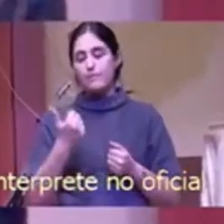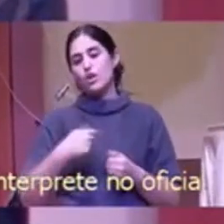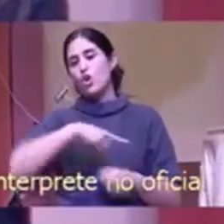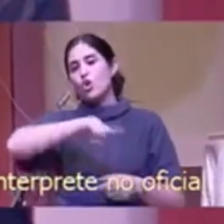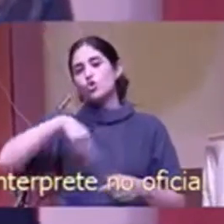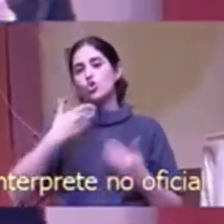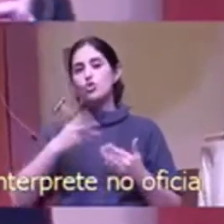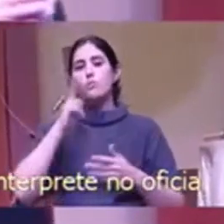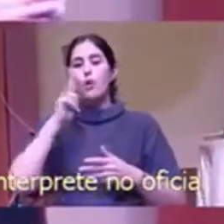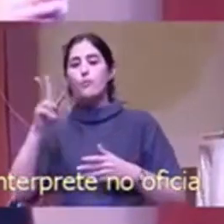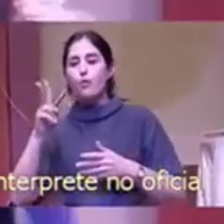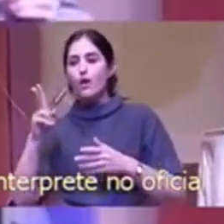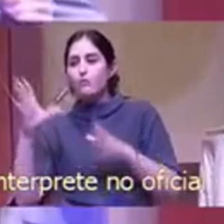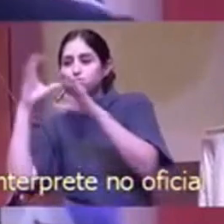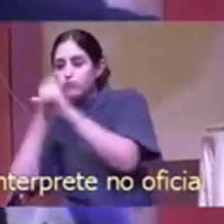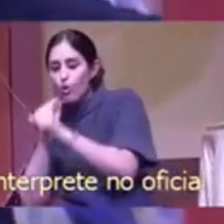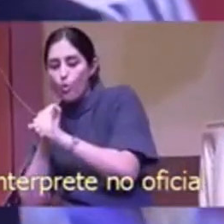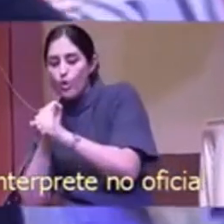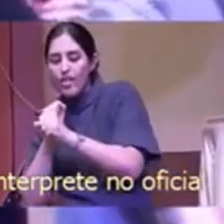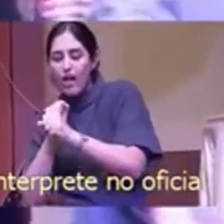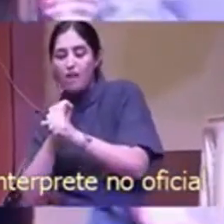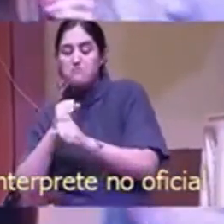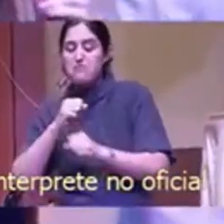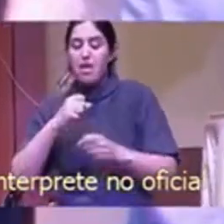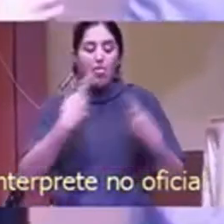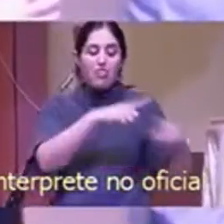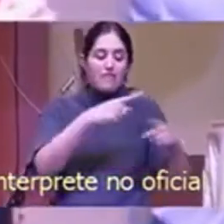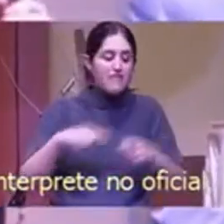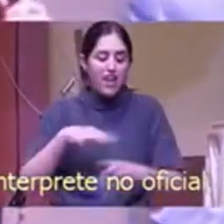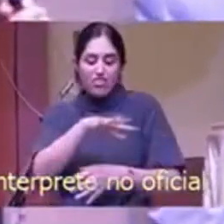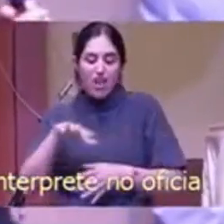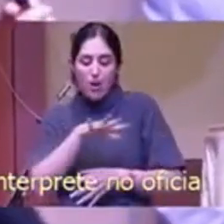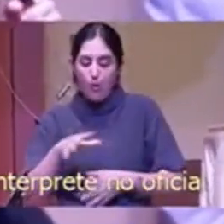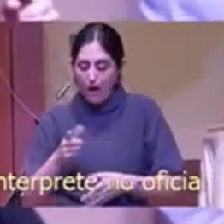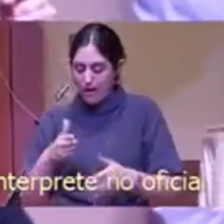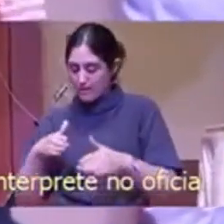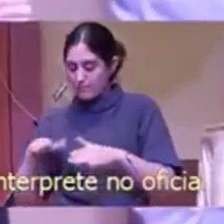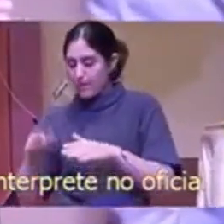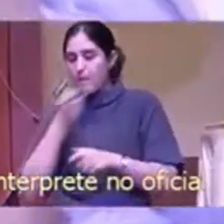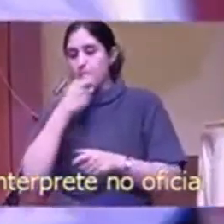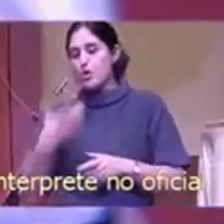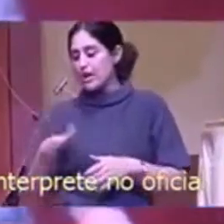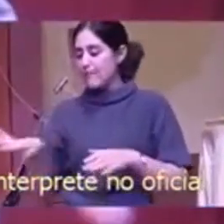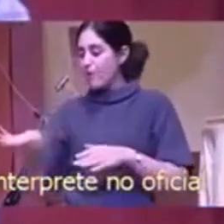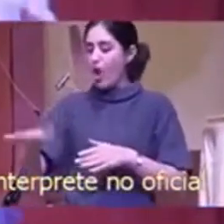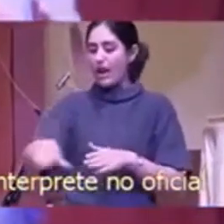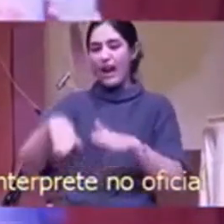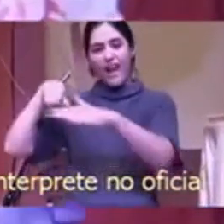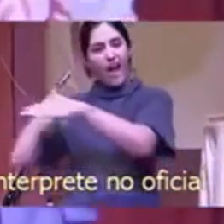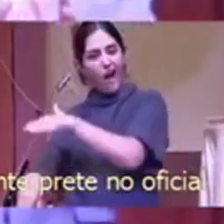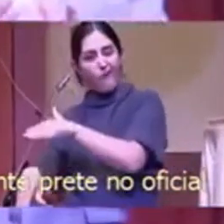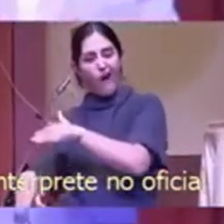existen. Veo sombras acá debajo de la escalera.